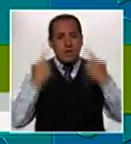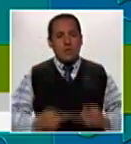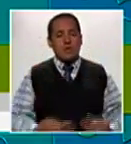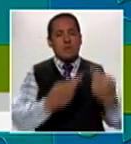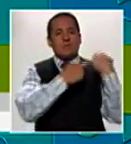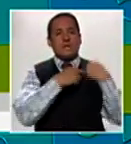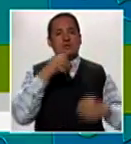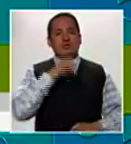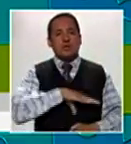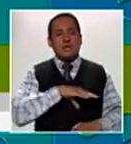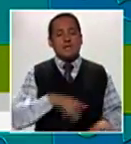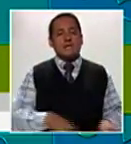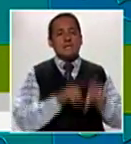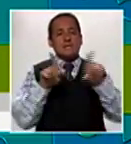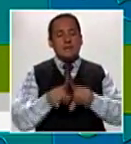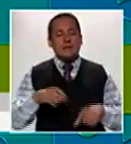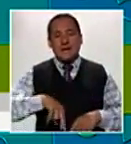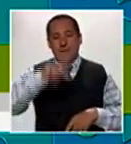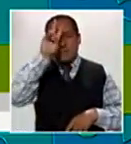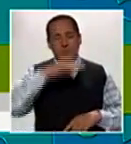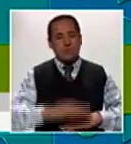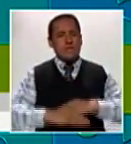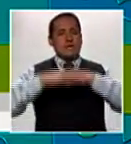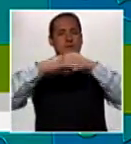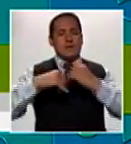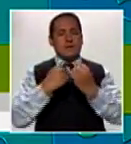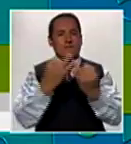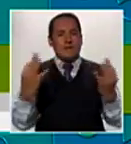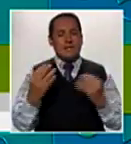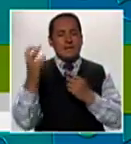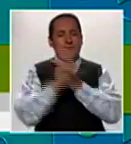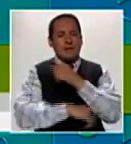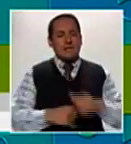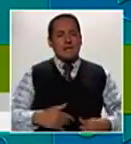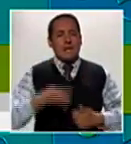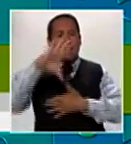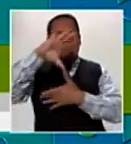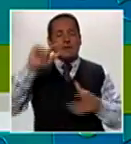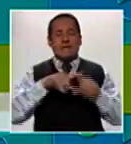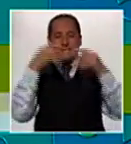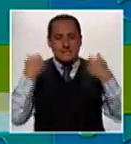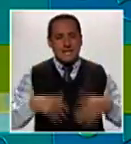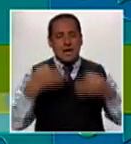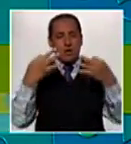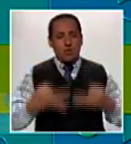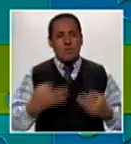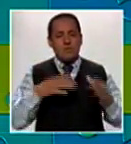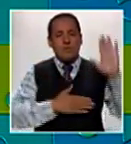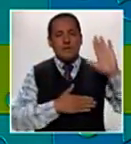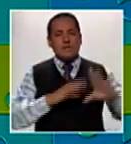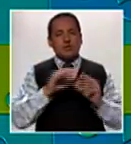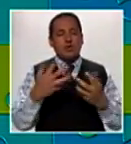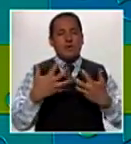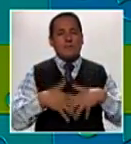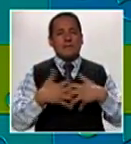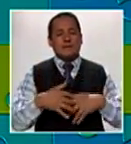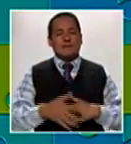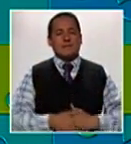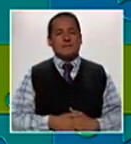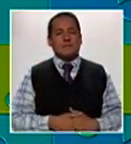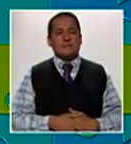función de responsabilidad social y el Perú se nivela con los países de Latinoamérica que ya cumplen con dicho compromiso empresarial.